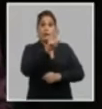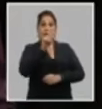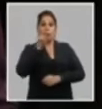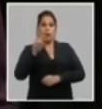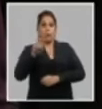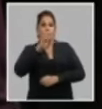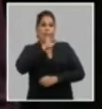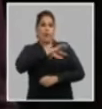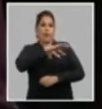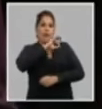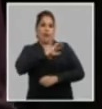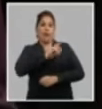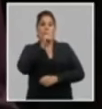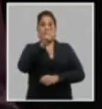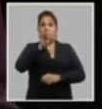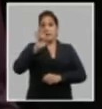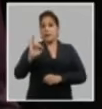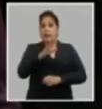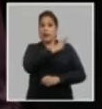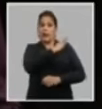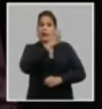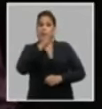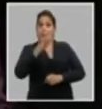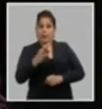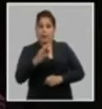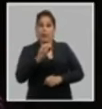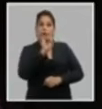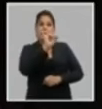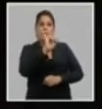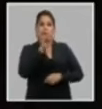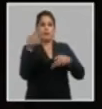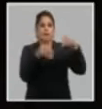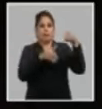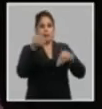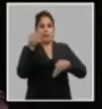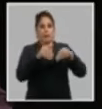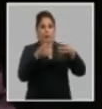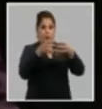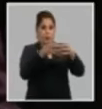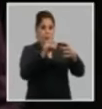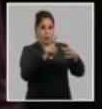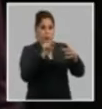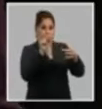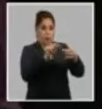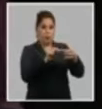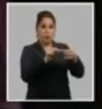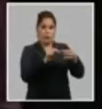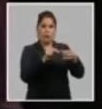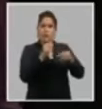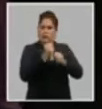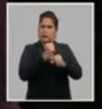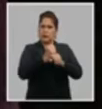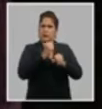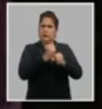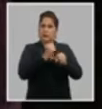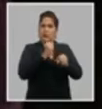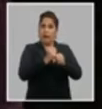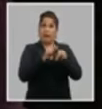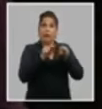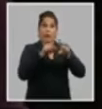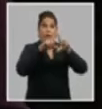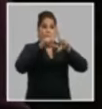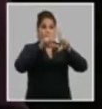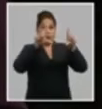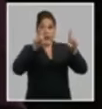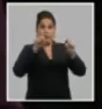delegados 17 invitados y 7 participantes. En la sesión de la misma sobre este